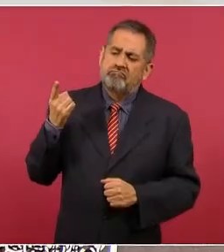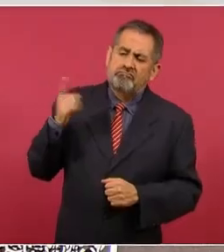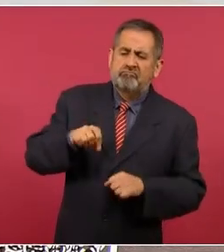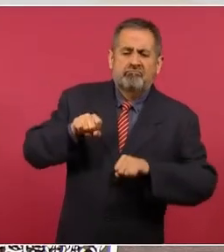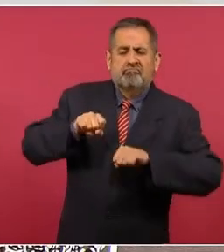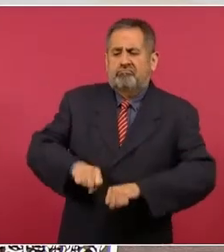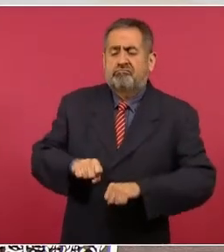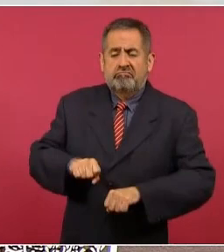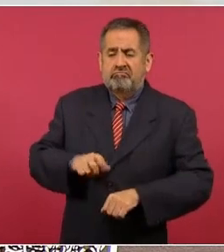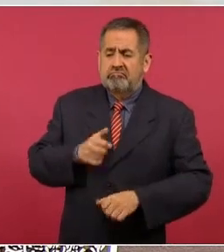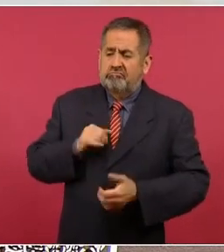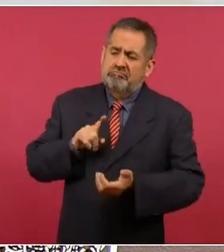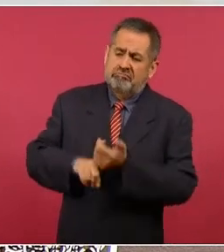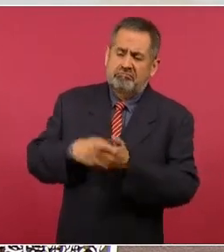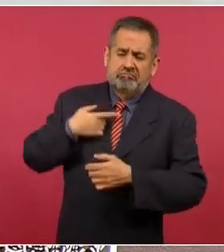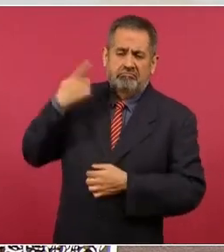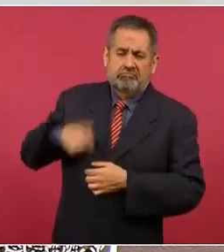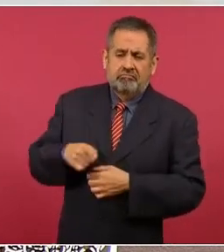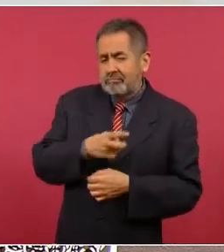por antonomasia